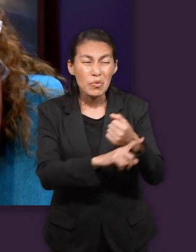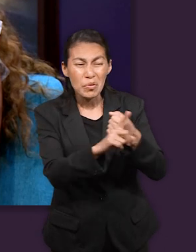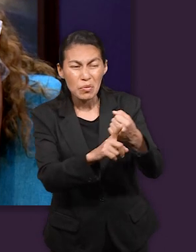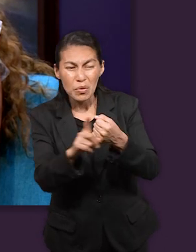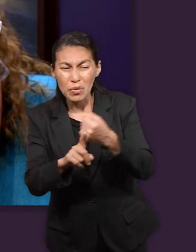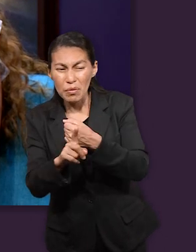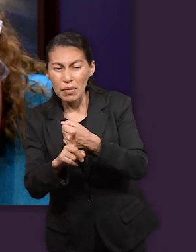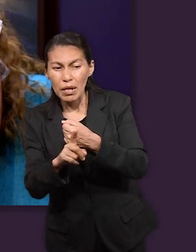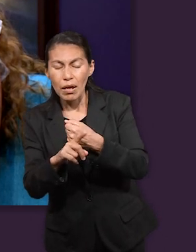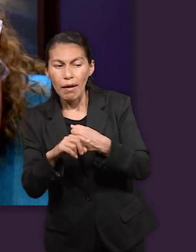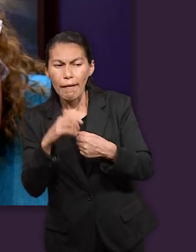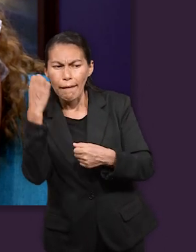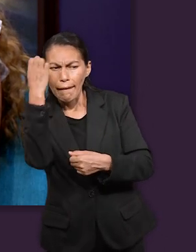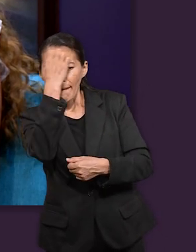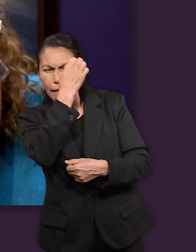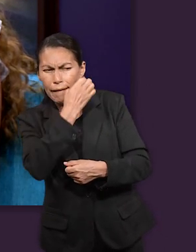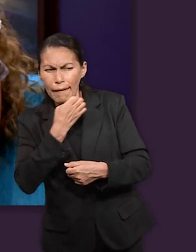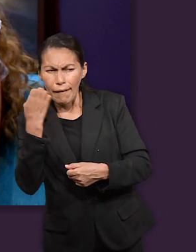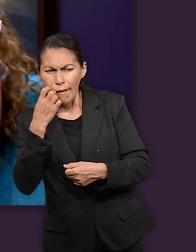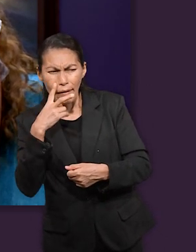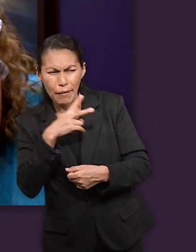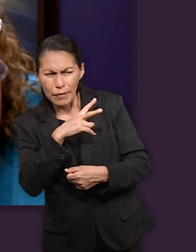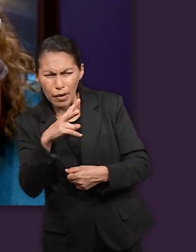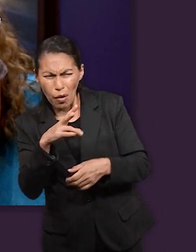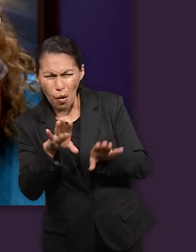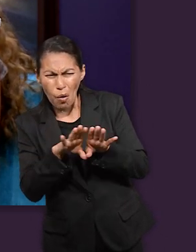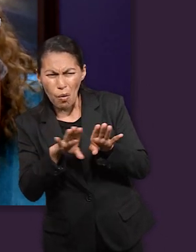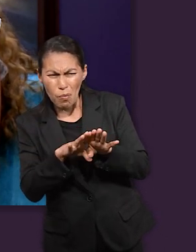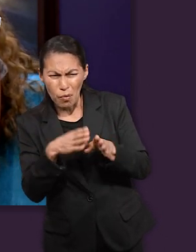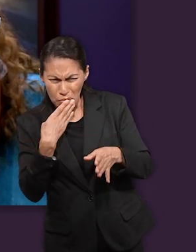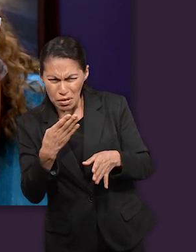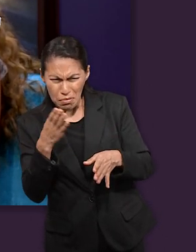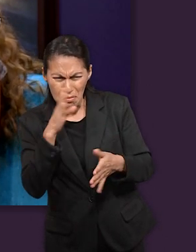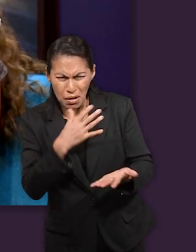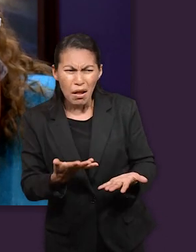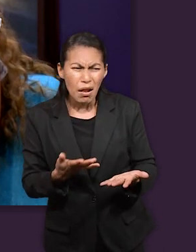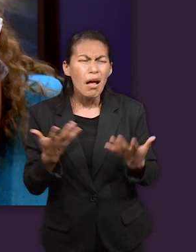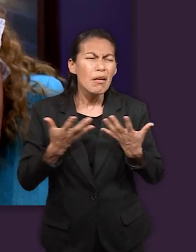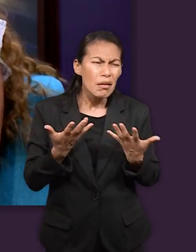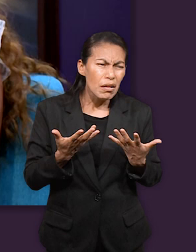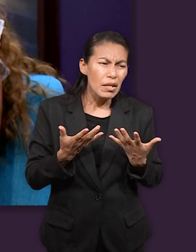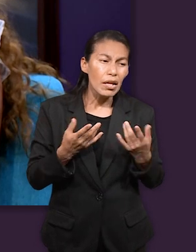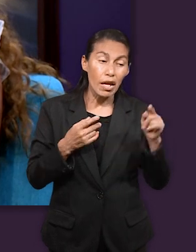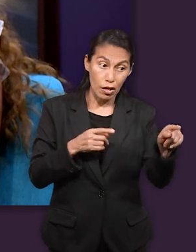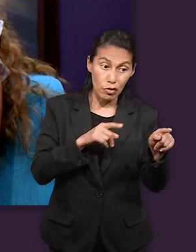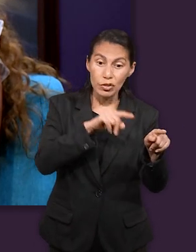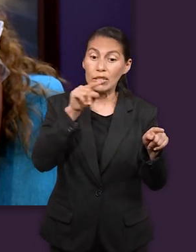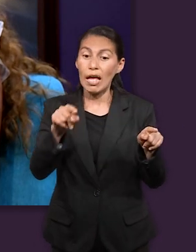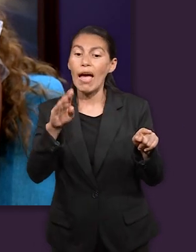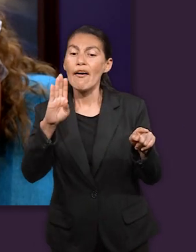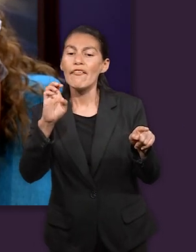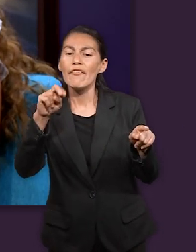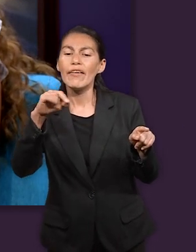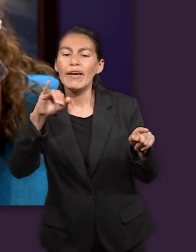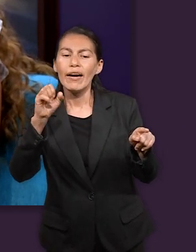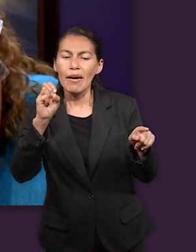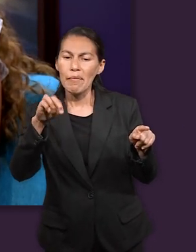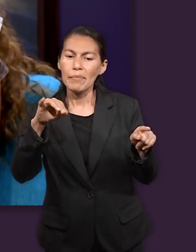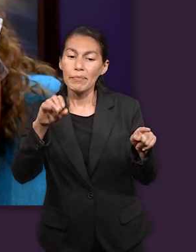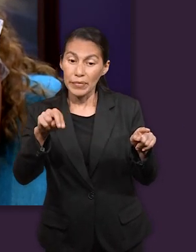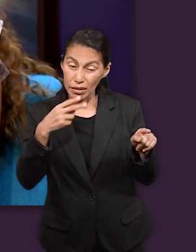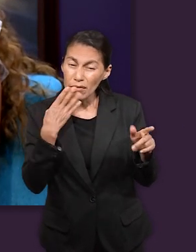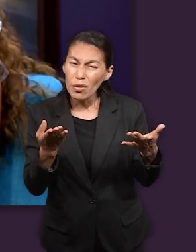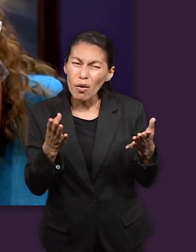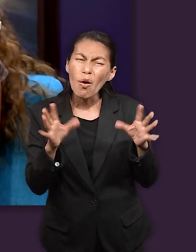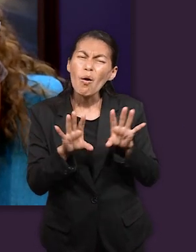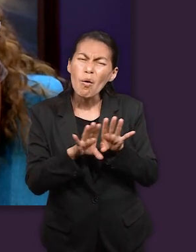hermanos podríamos decir él quería ver si realmente ellos se habían arrepentido ¿no? cómo trataban incluso ahora a Benjamín entonces eso es lo